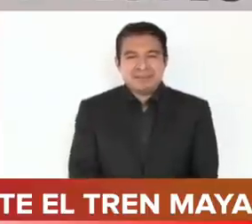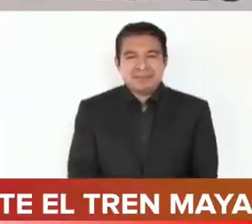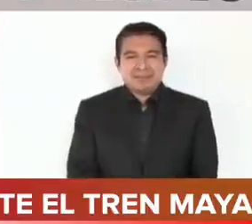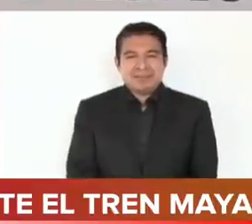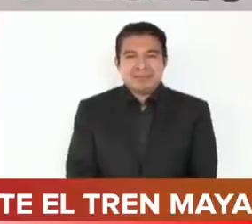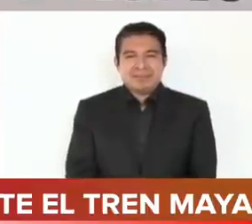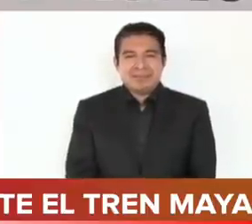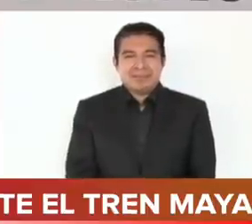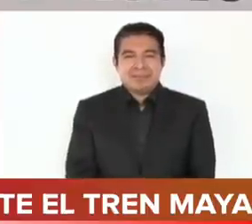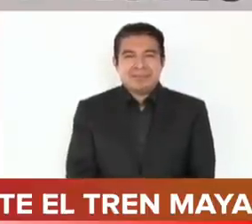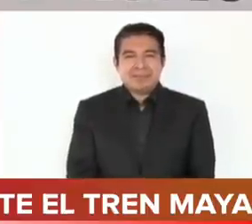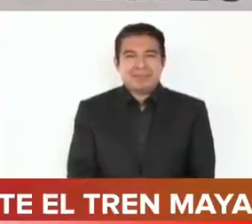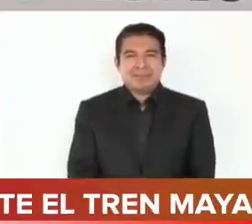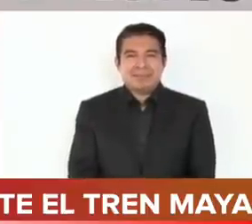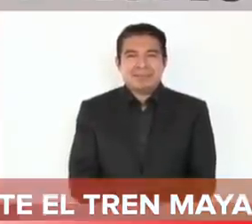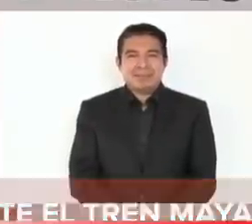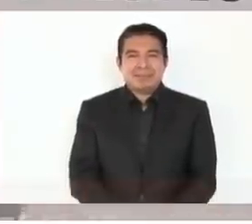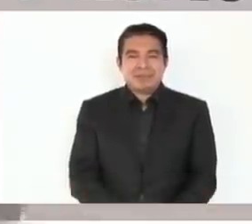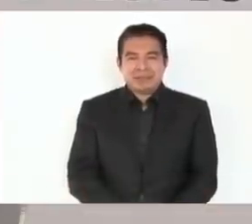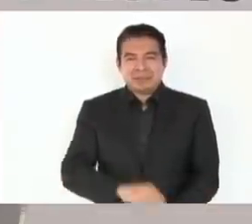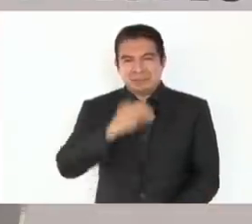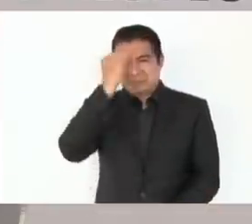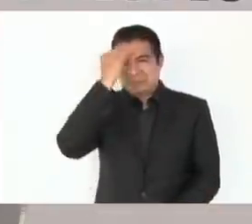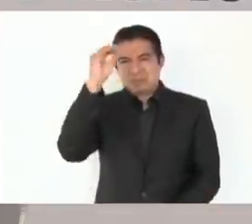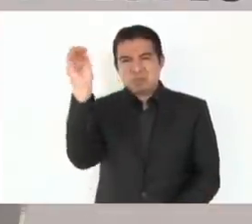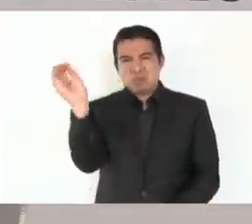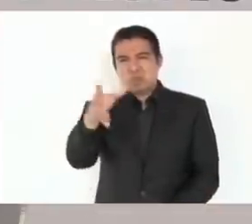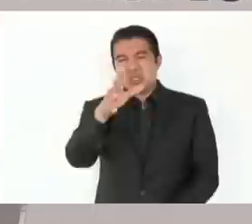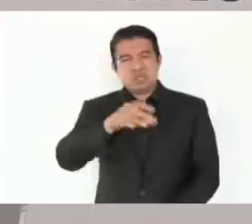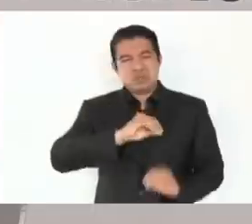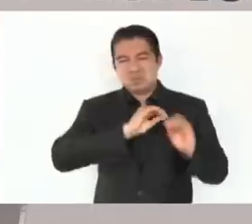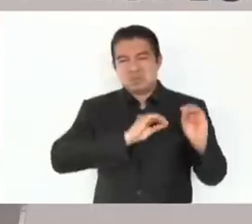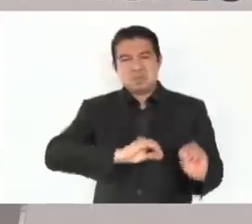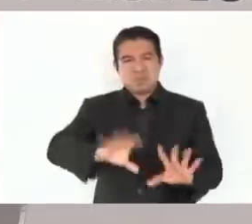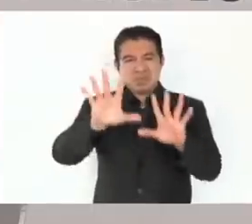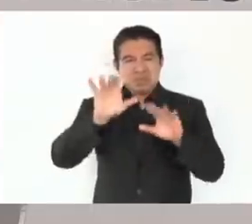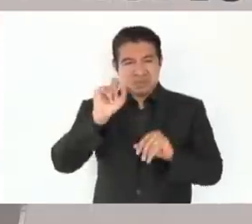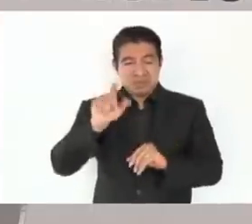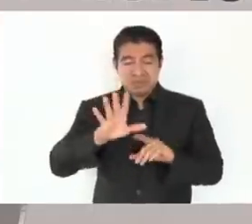Tenían en el abandono a esta región.